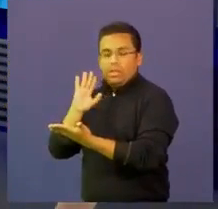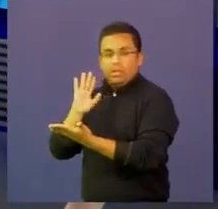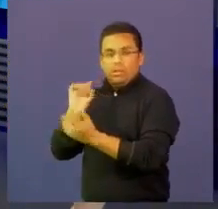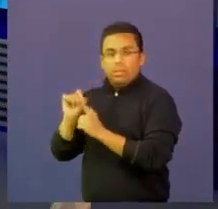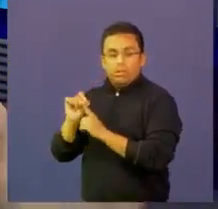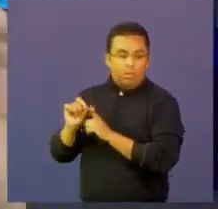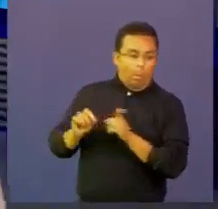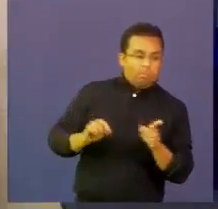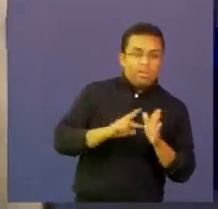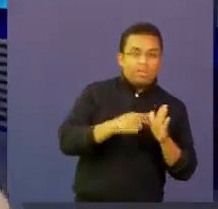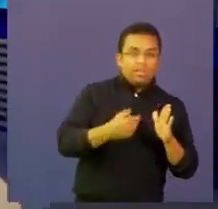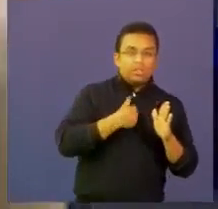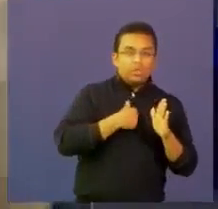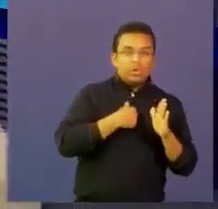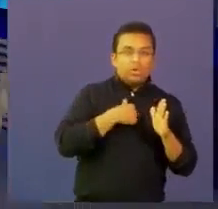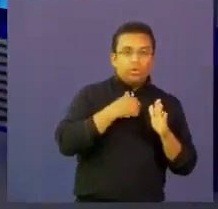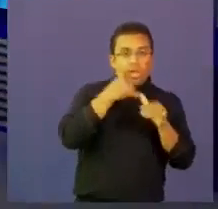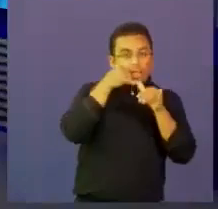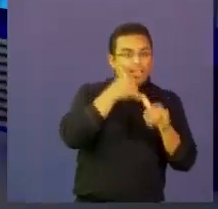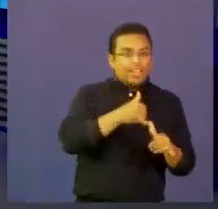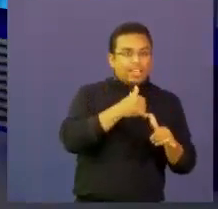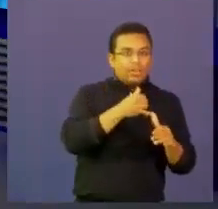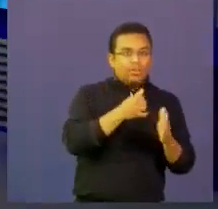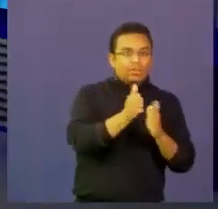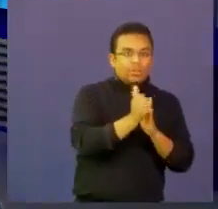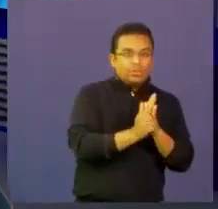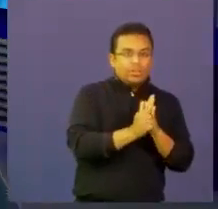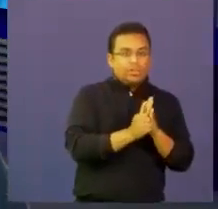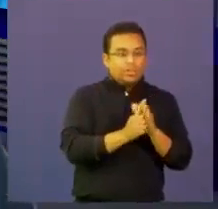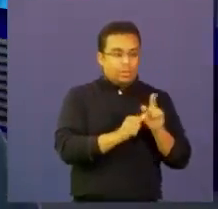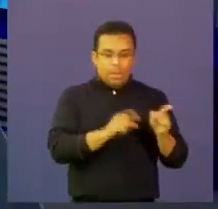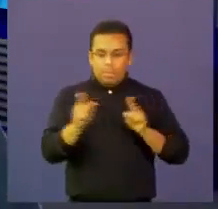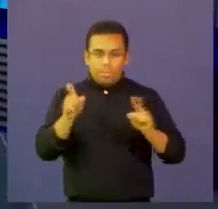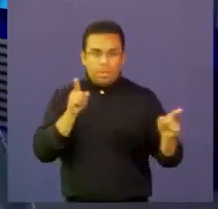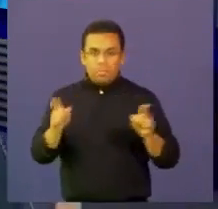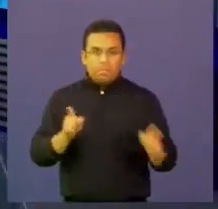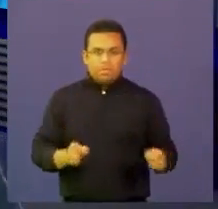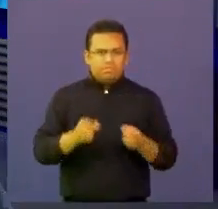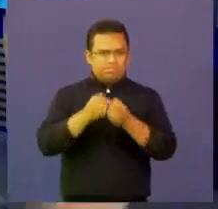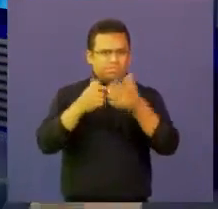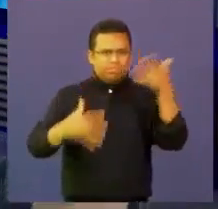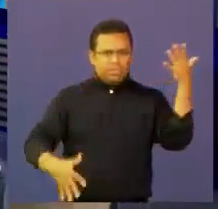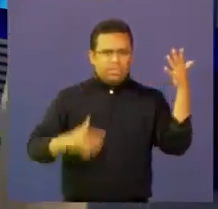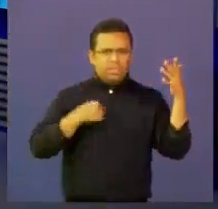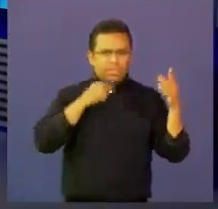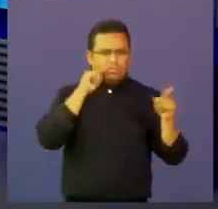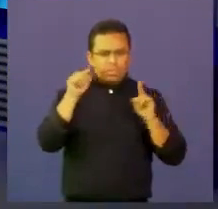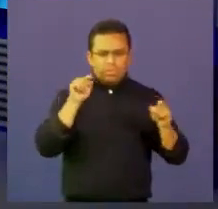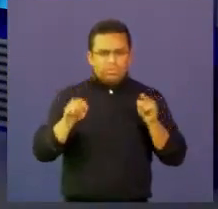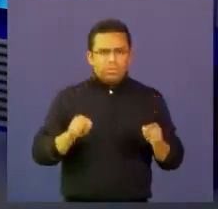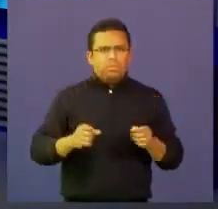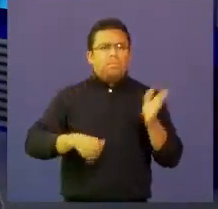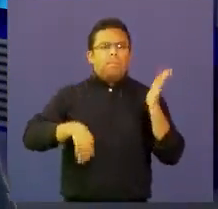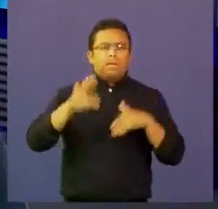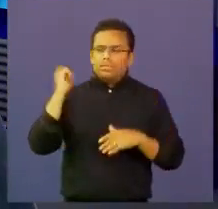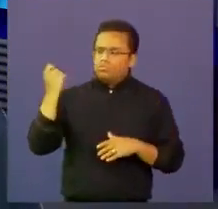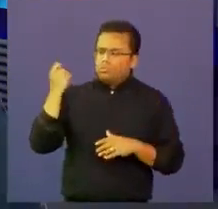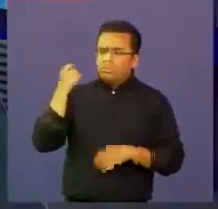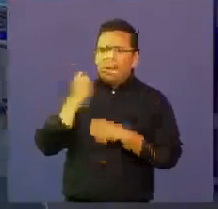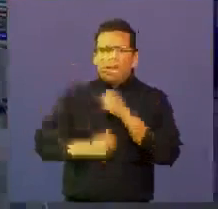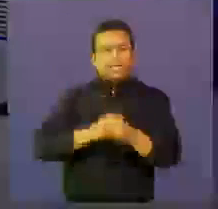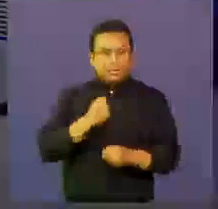ingeniero de software. Entonces, sí hemos encontrado algunos niveles vocacionales redireccionados a la tecnología, sobre todo en estos últimos años.